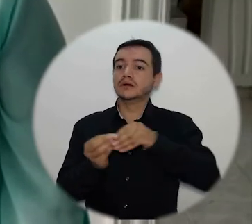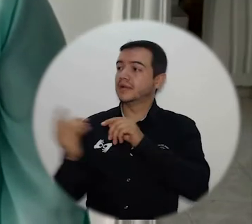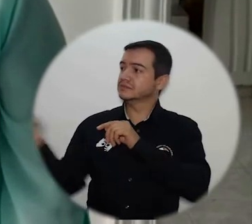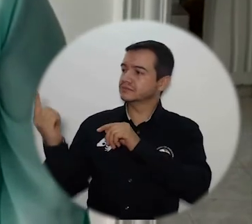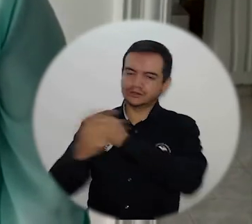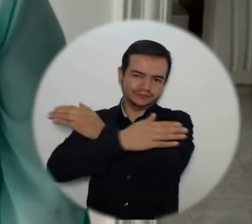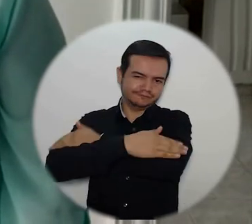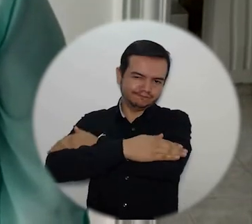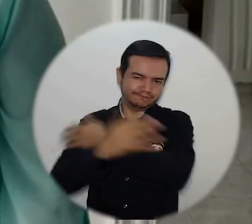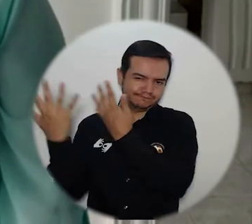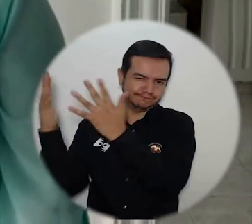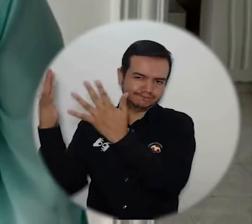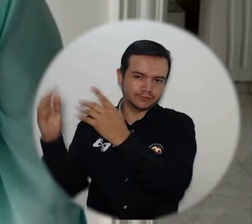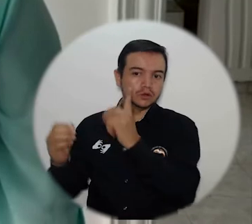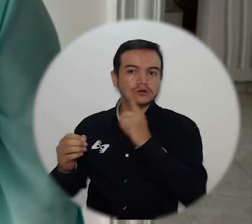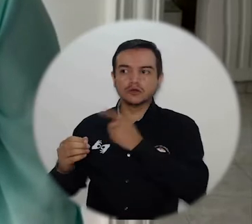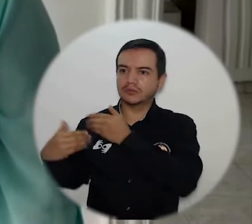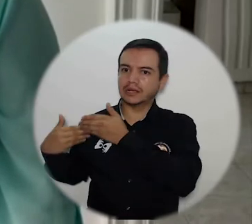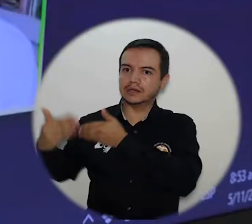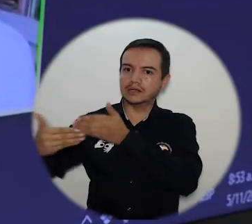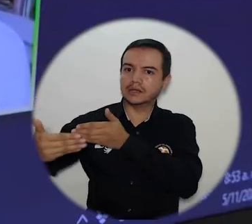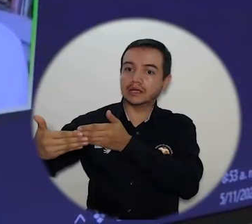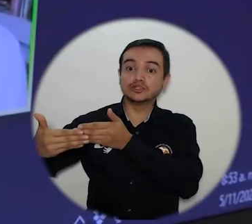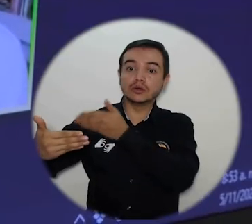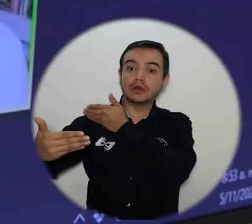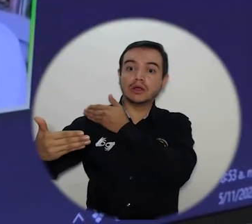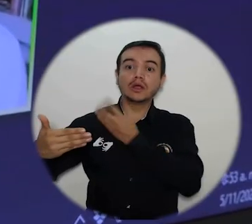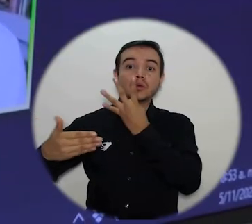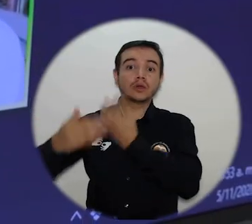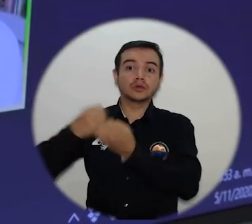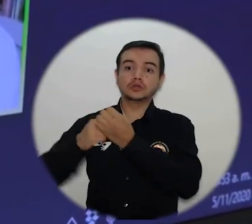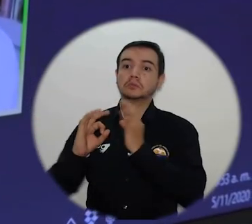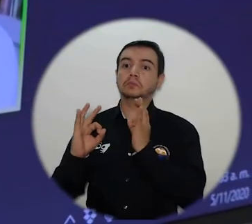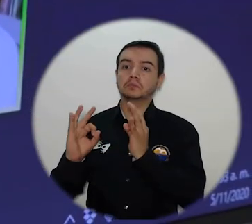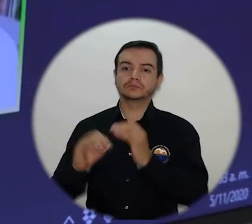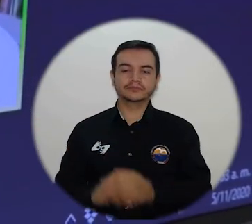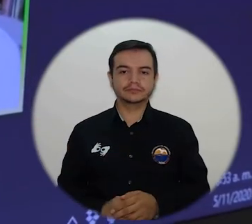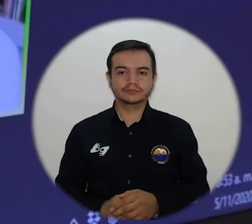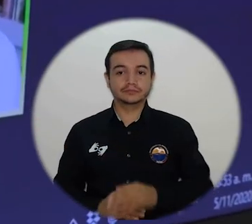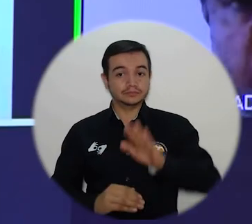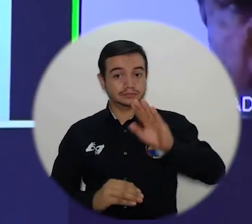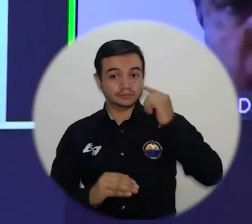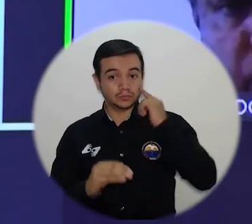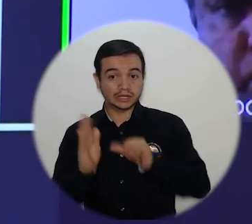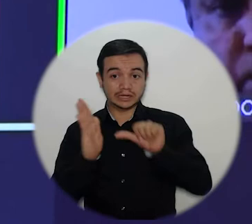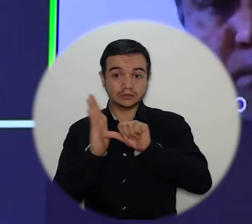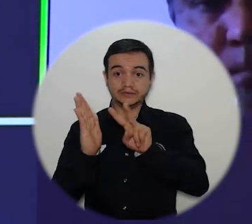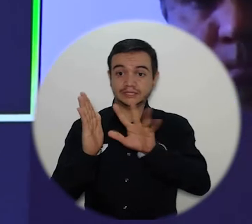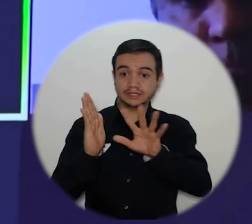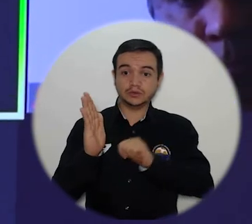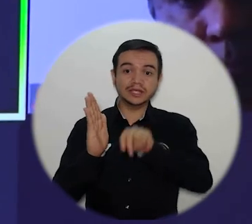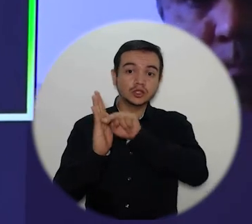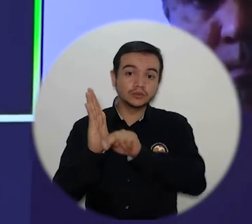felicitaciones de cada uno de ellos por el gran trabajo que hizo en estos cuatro años. Cabe mencionar que en atención al numeral 6 del artículo 25